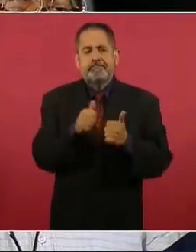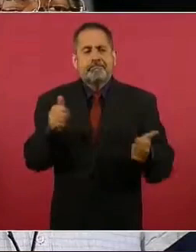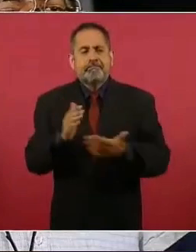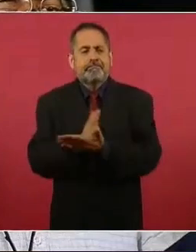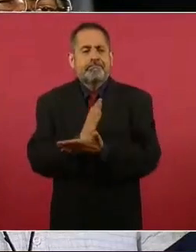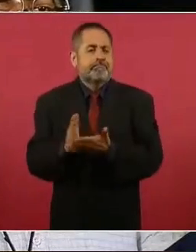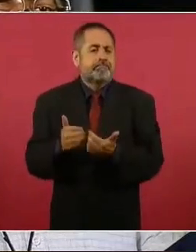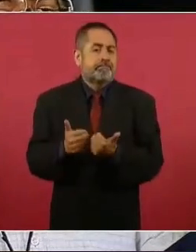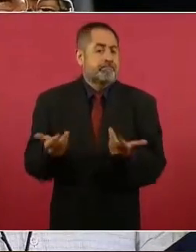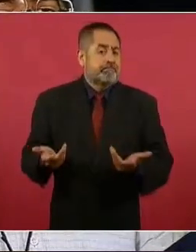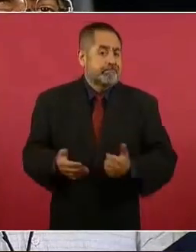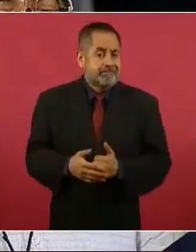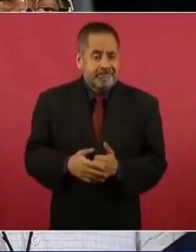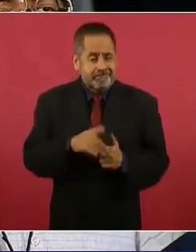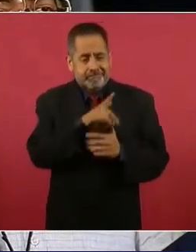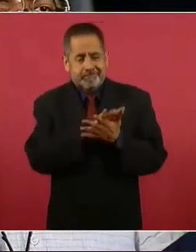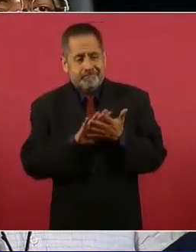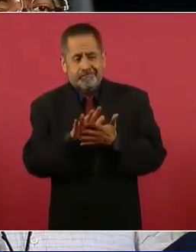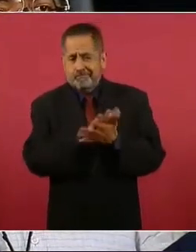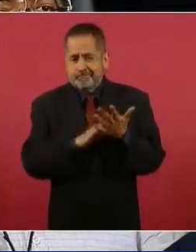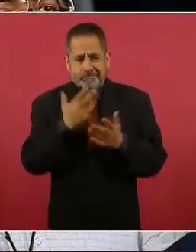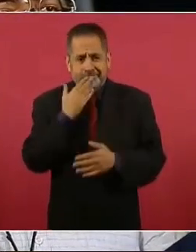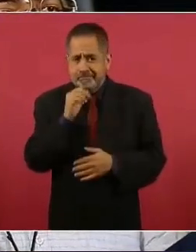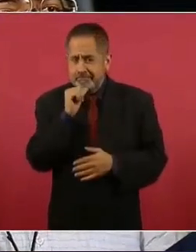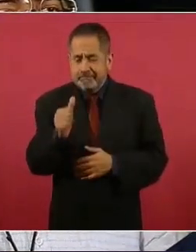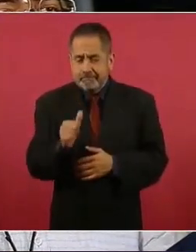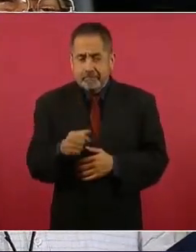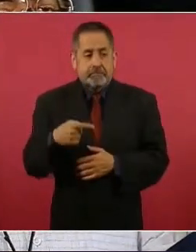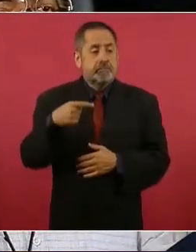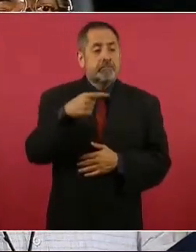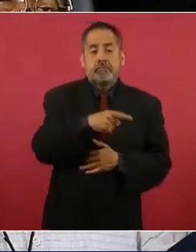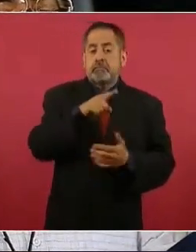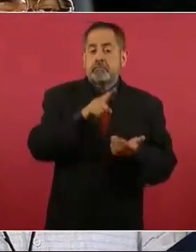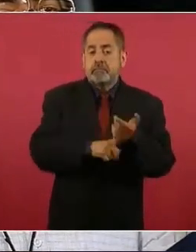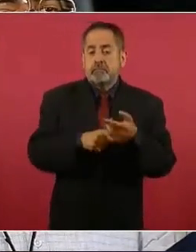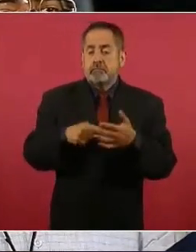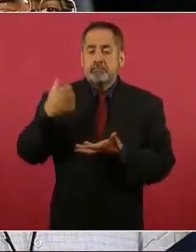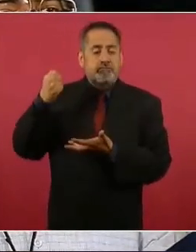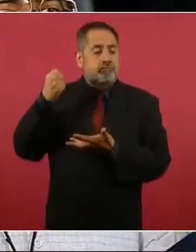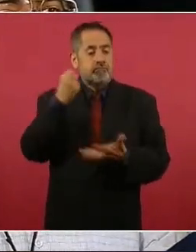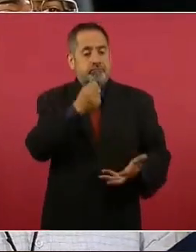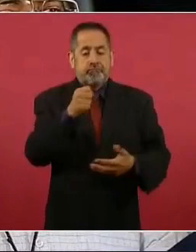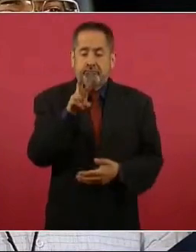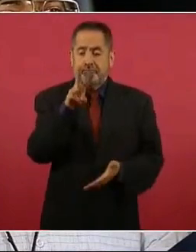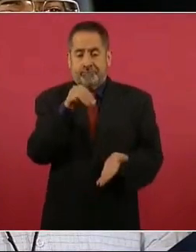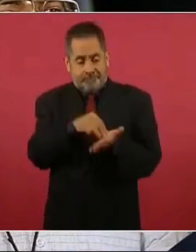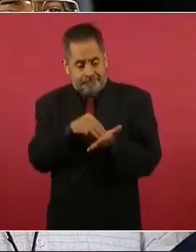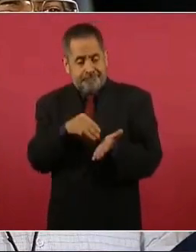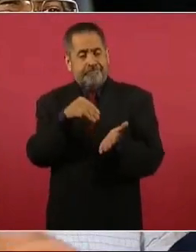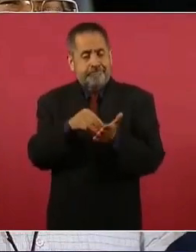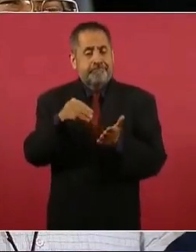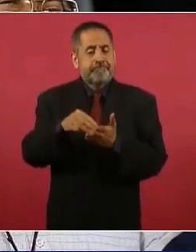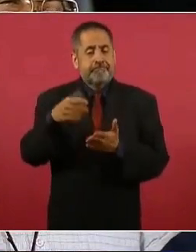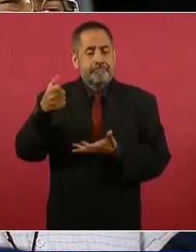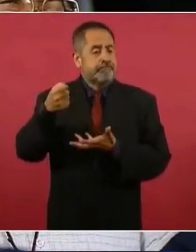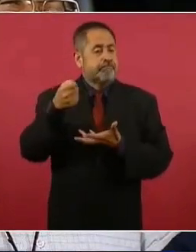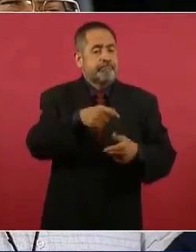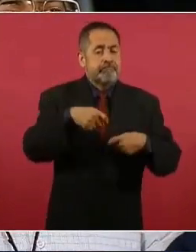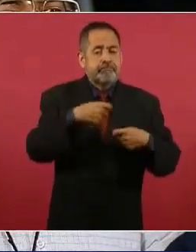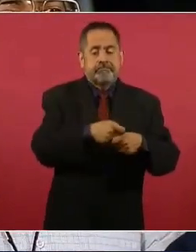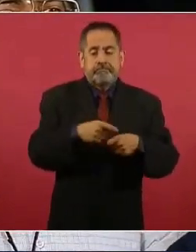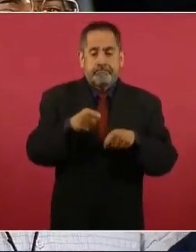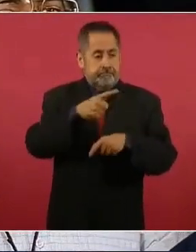opacidad es aliada de este órgano porque maneja a discreción también un presupuesto de tres mil millones de pesos y sus